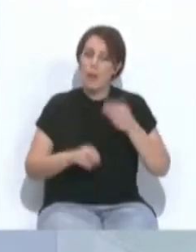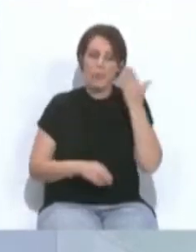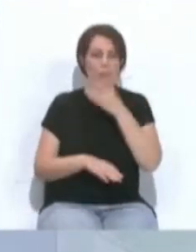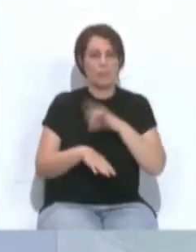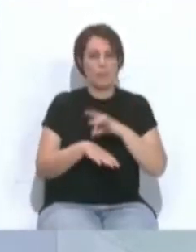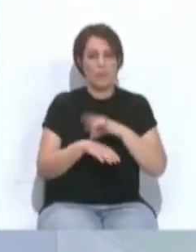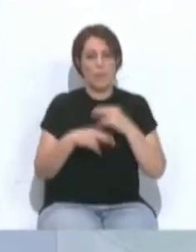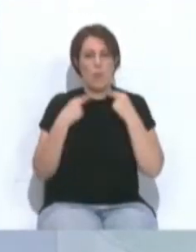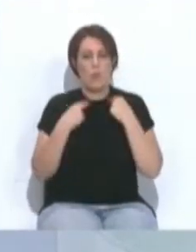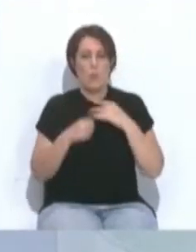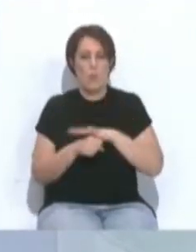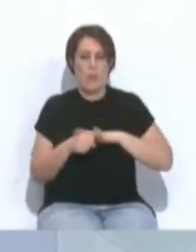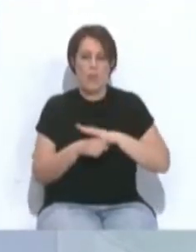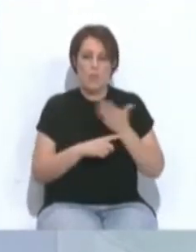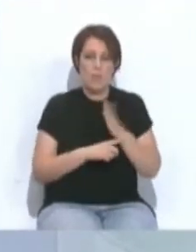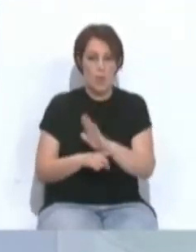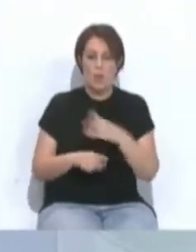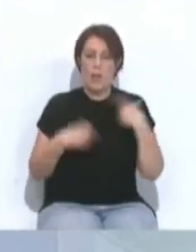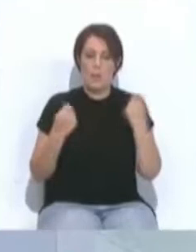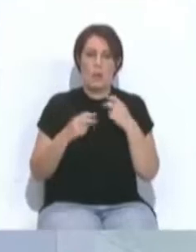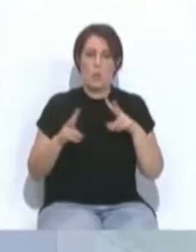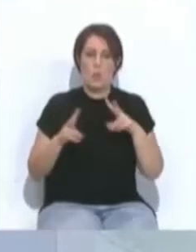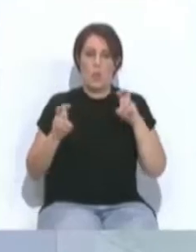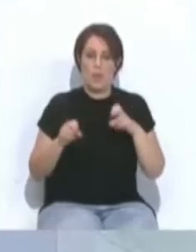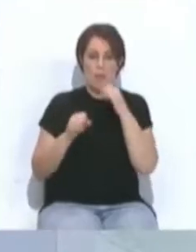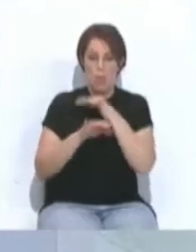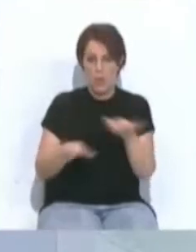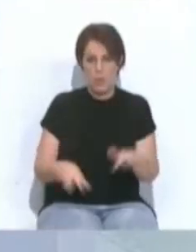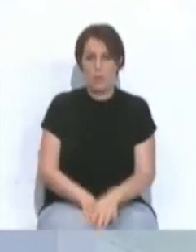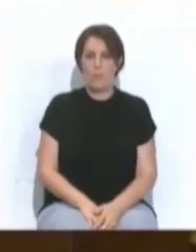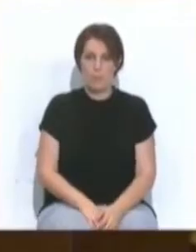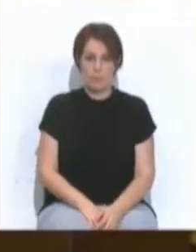Colegio de Médicos y la Diputación Provincial proponen en su nueva campaña divulgativa.